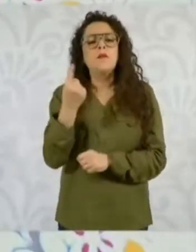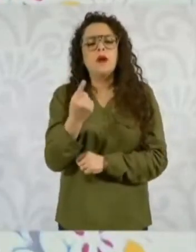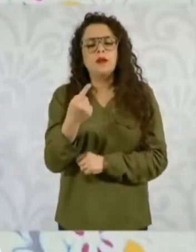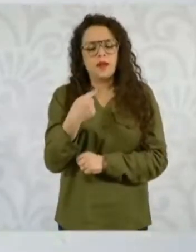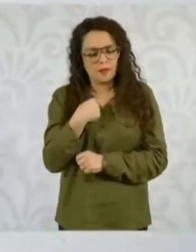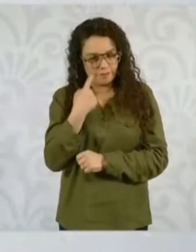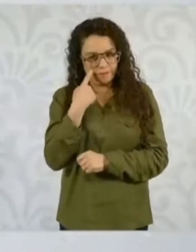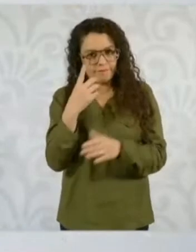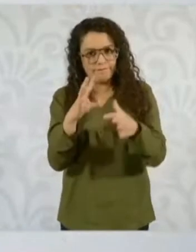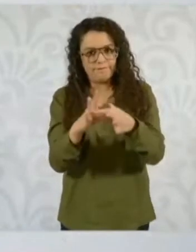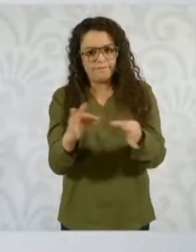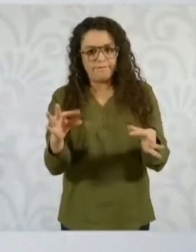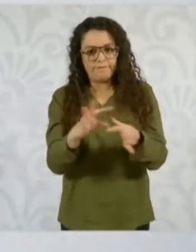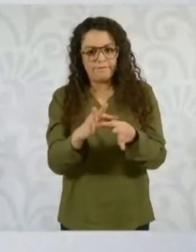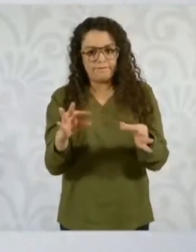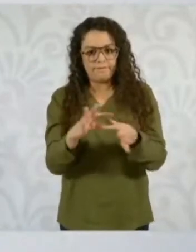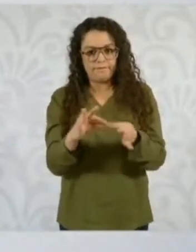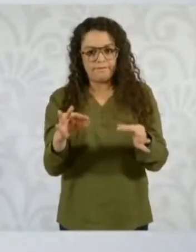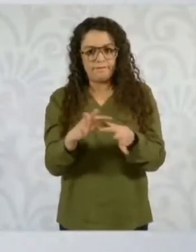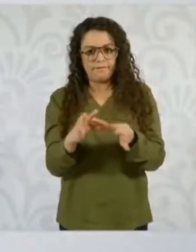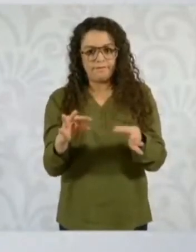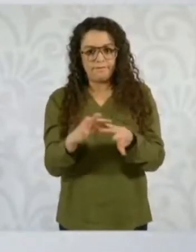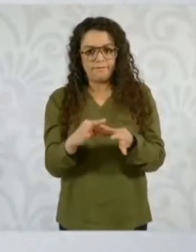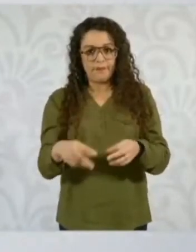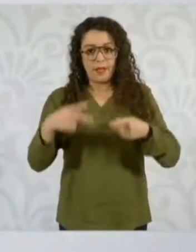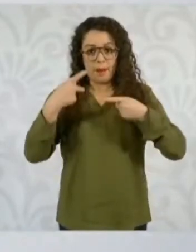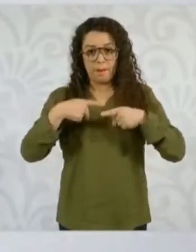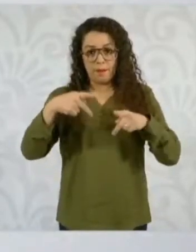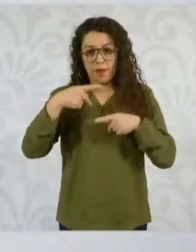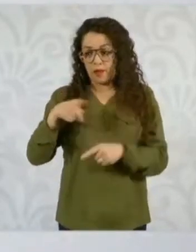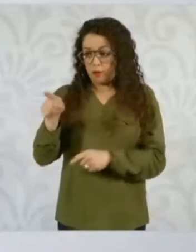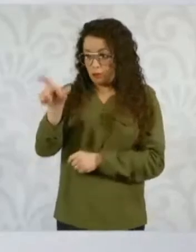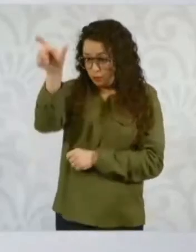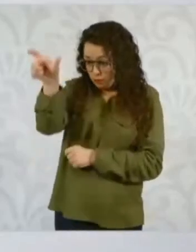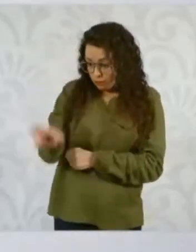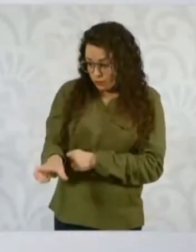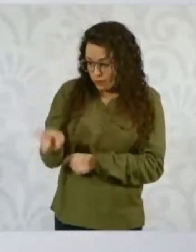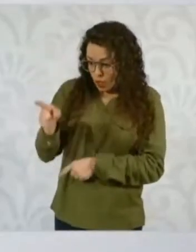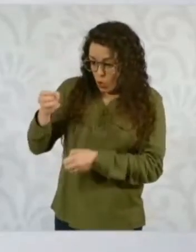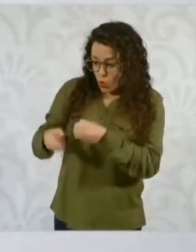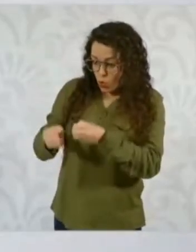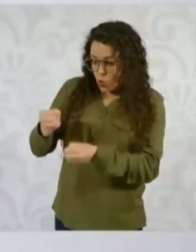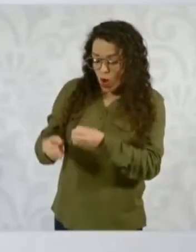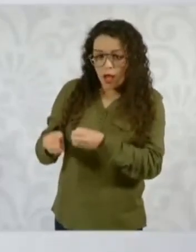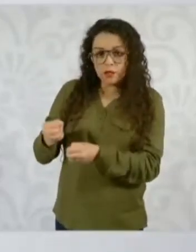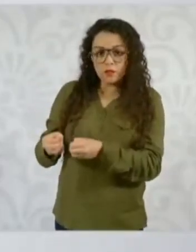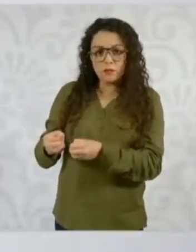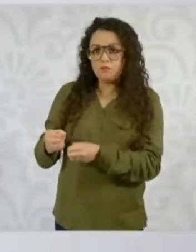el juez nombrado por alguien,